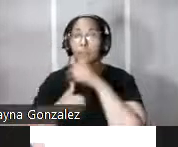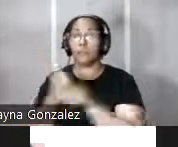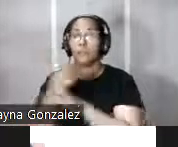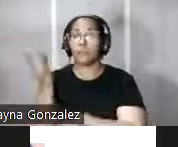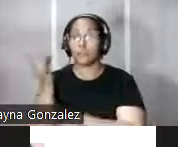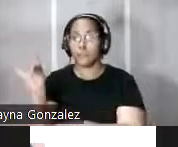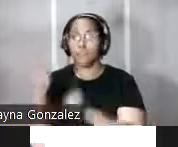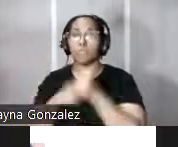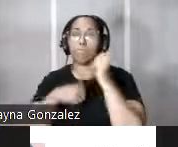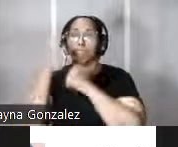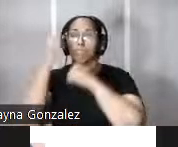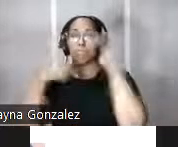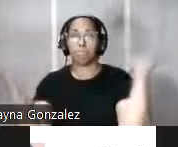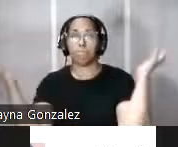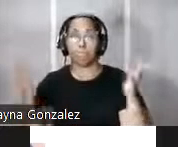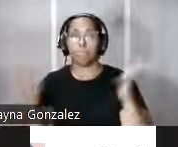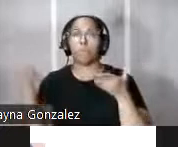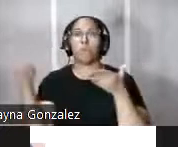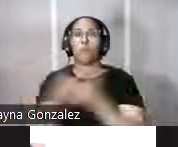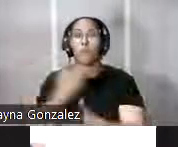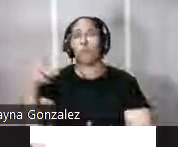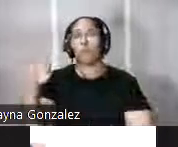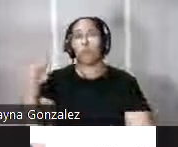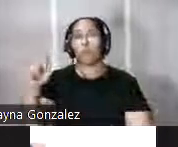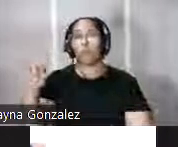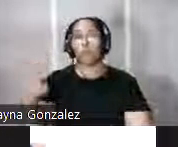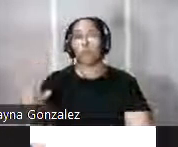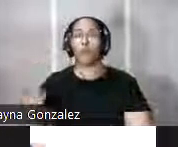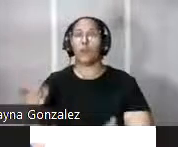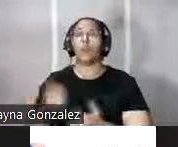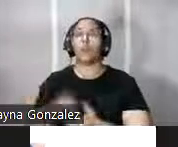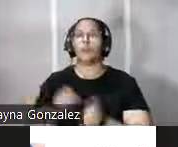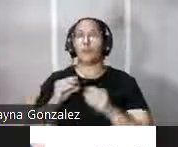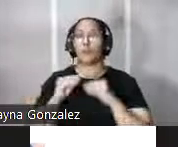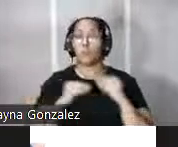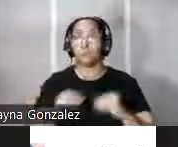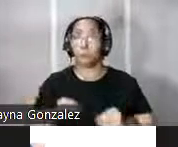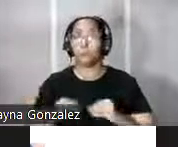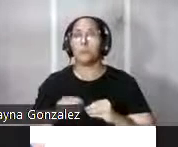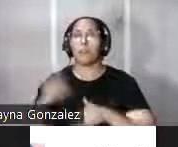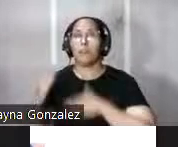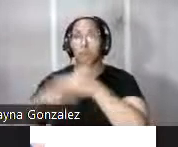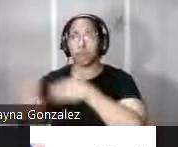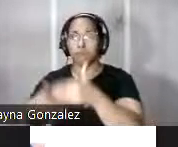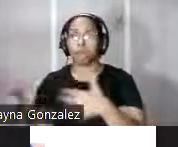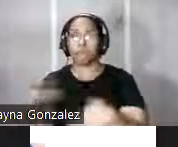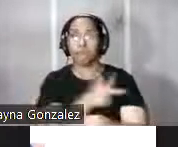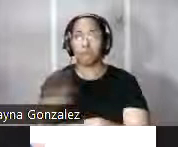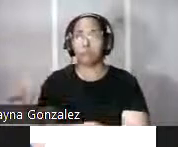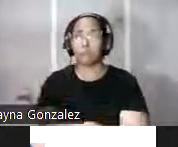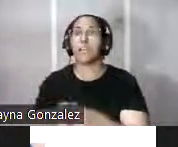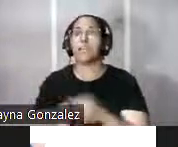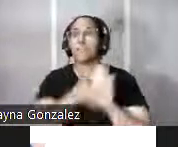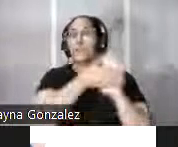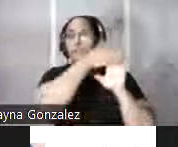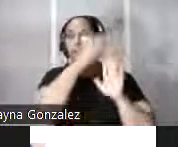se construyeron nuevas fortificaciones y se reformaron las existentes como consecuencia de la evolución de la artillería y se desarrolló lo